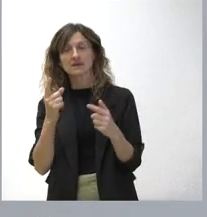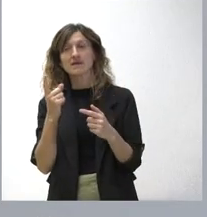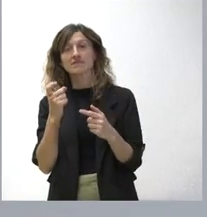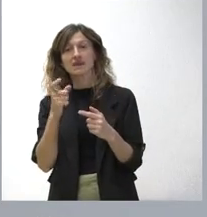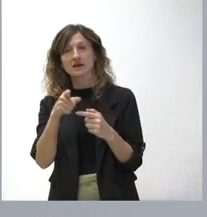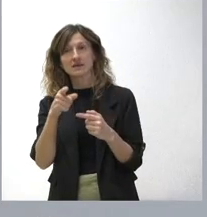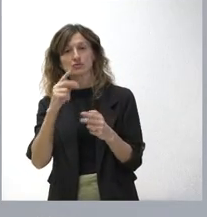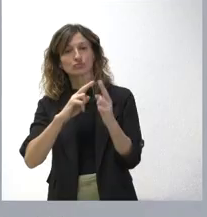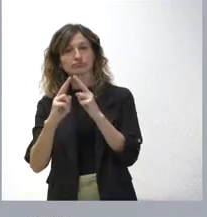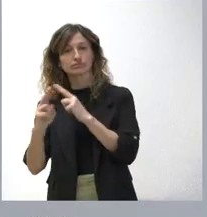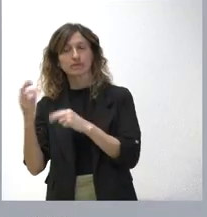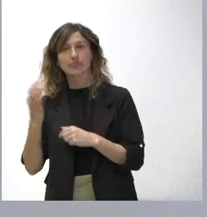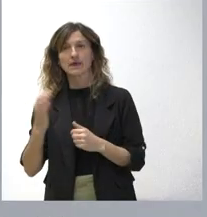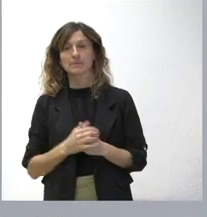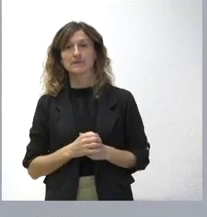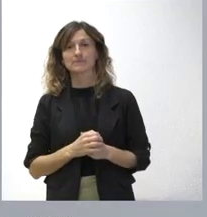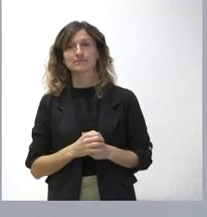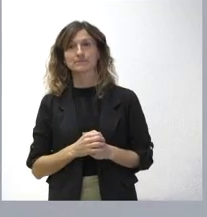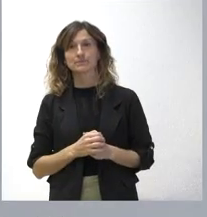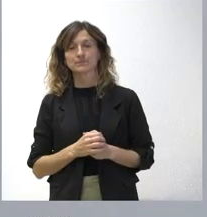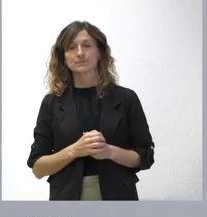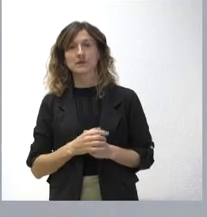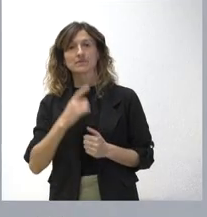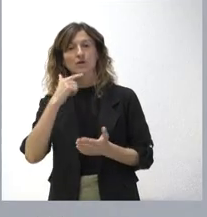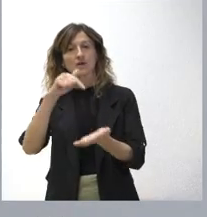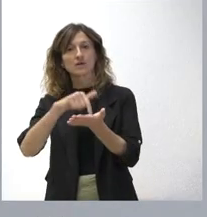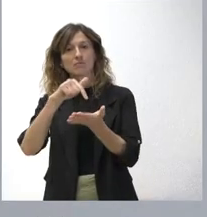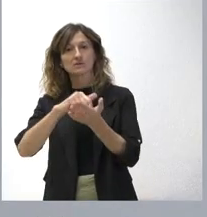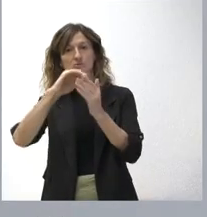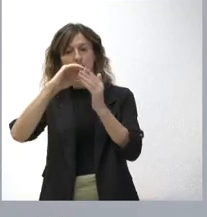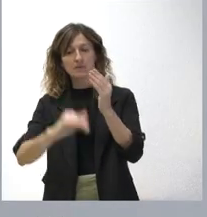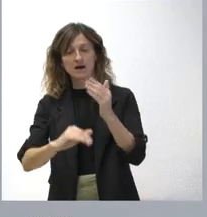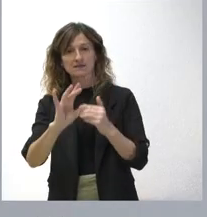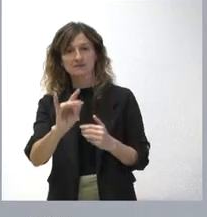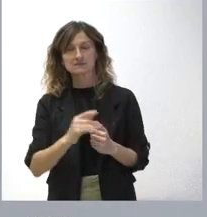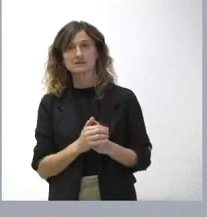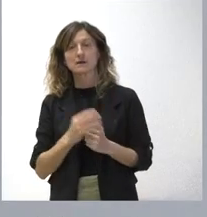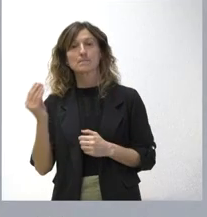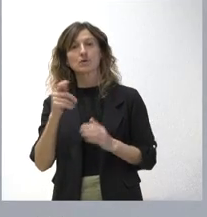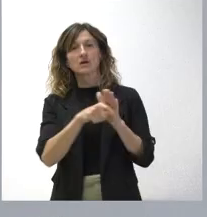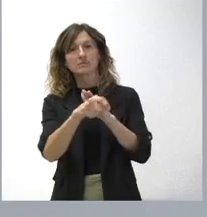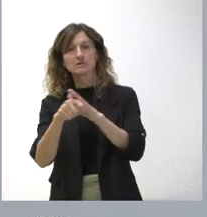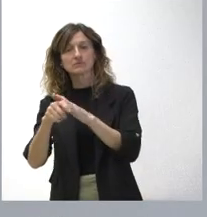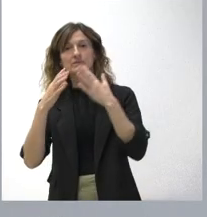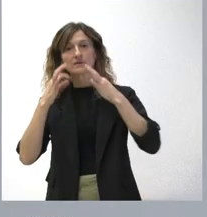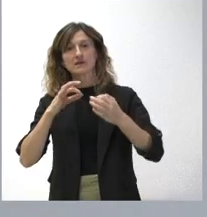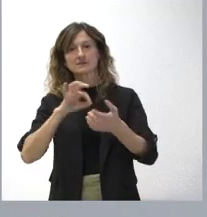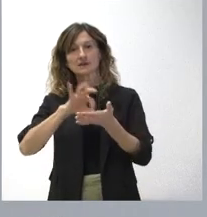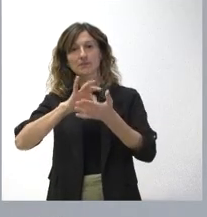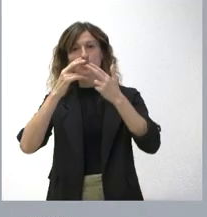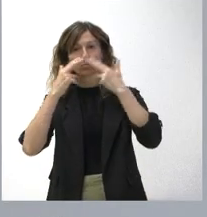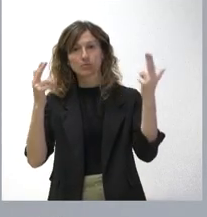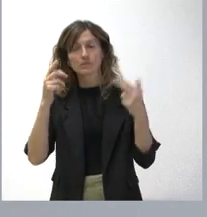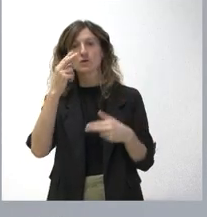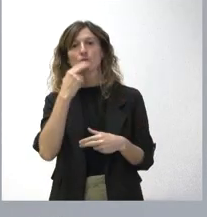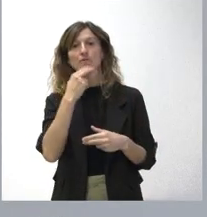respuesta. Por eso nosotros decimos que sí a bajar impuestos, a mejorar las inversiones, a garantizar servicios públicos y a comprometernos